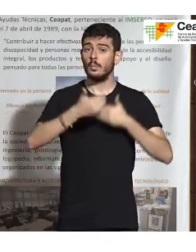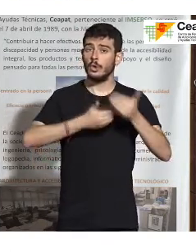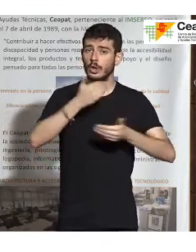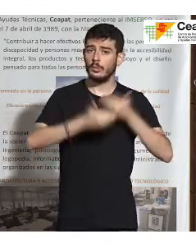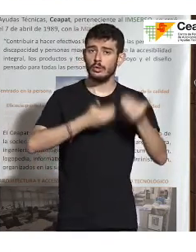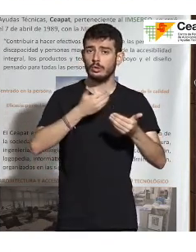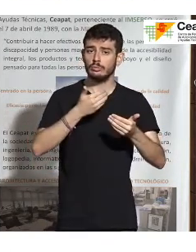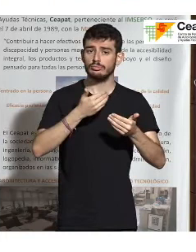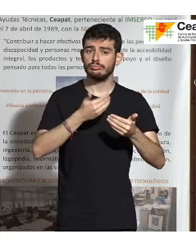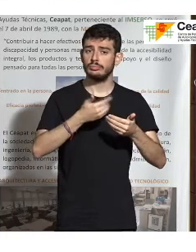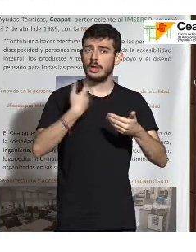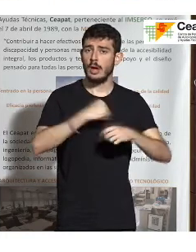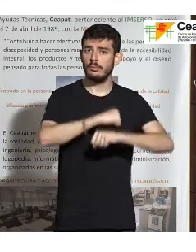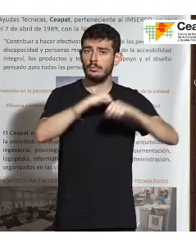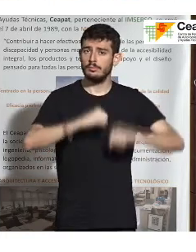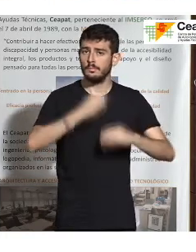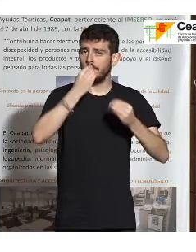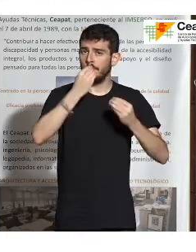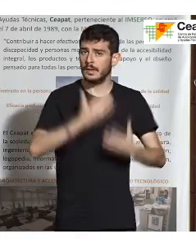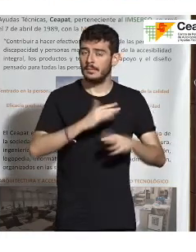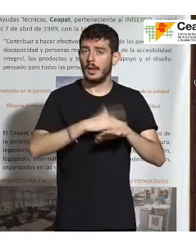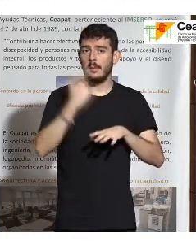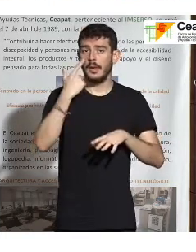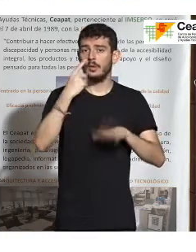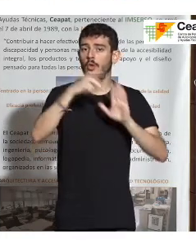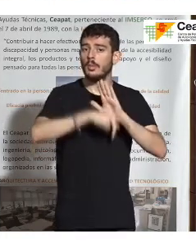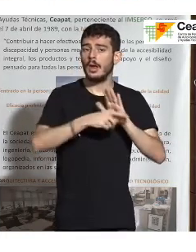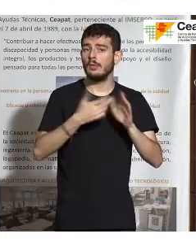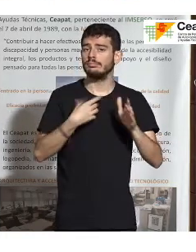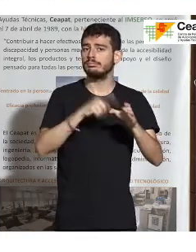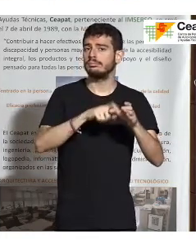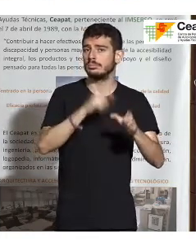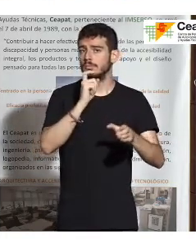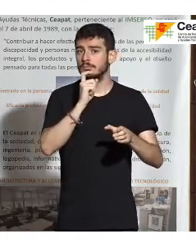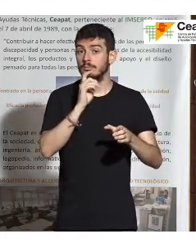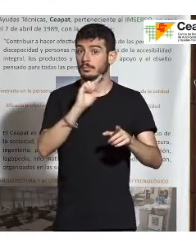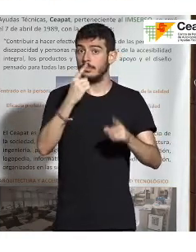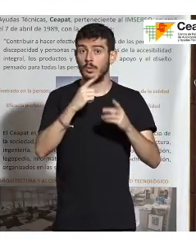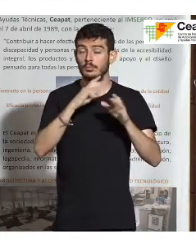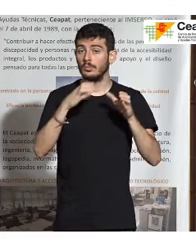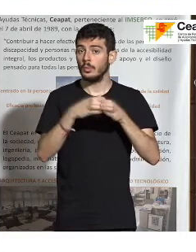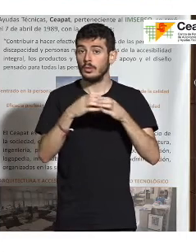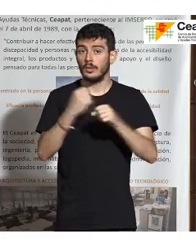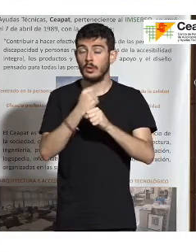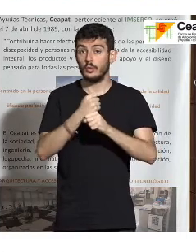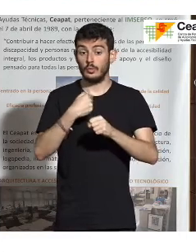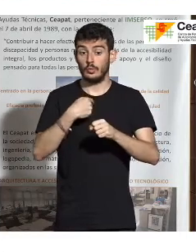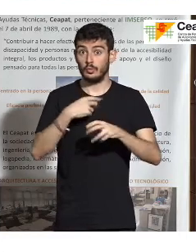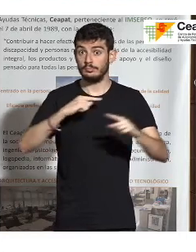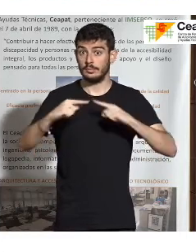establecidos para ver cómo se contribuye a las normas. Lo primero que hacemos es, en el grupo de trabajo que coordino, que se llama accesibilidad,